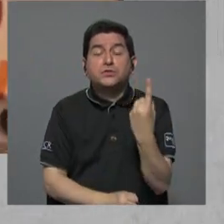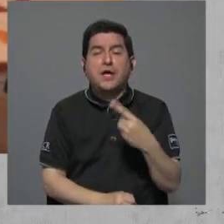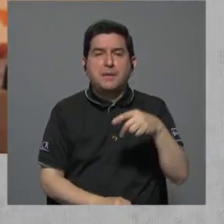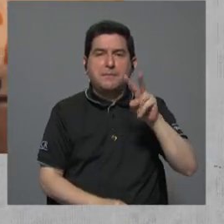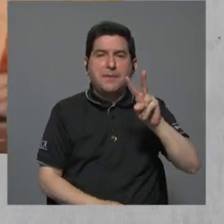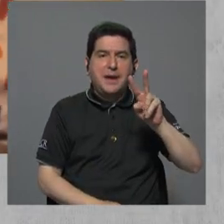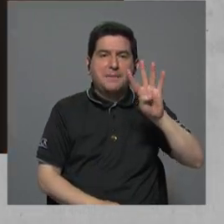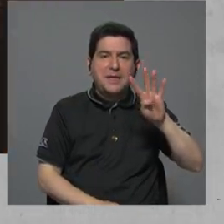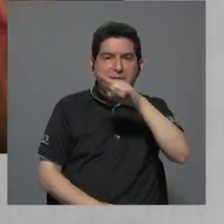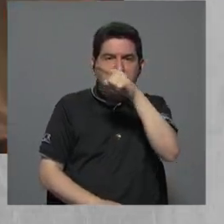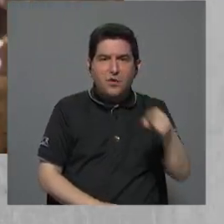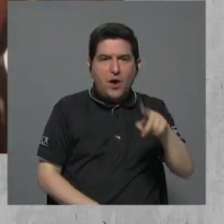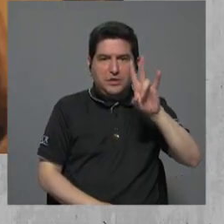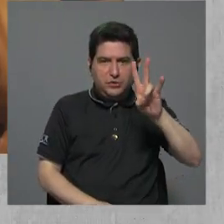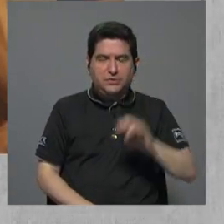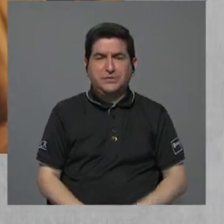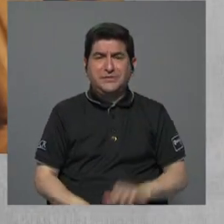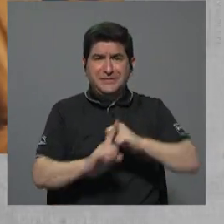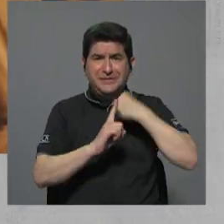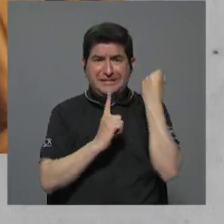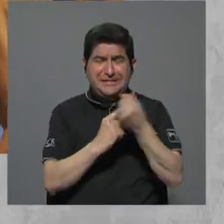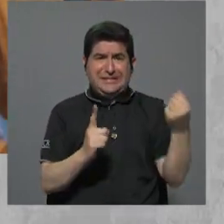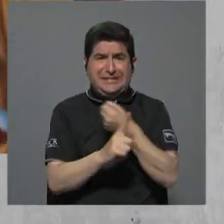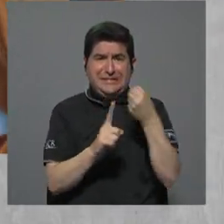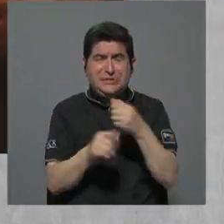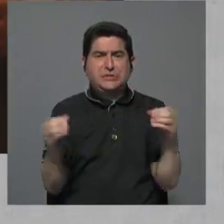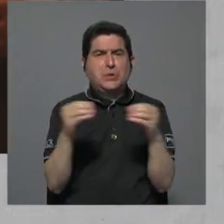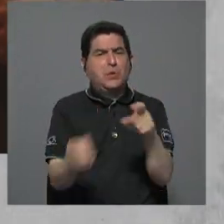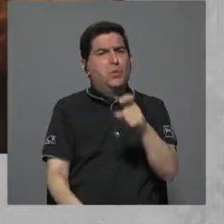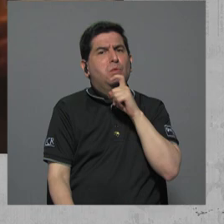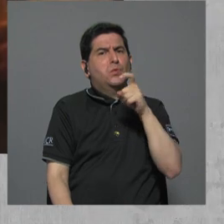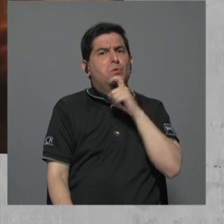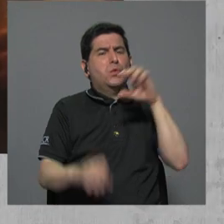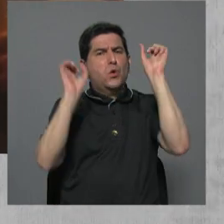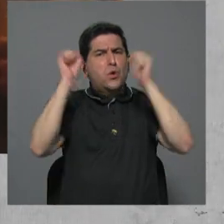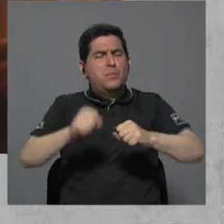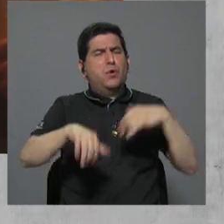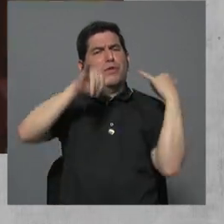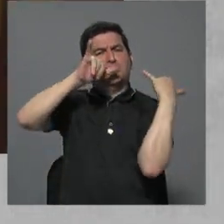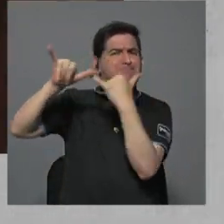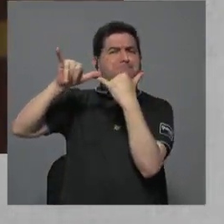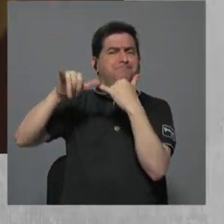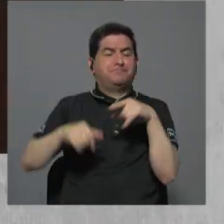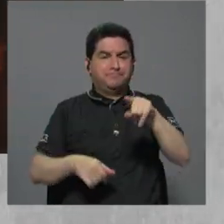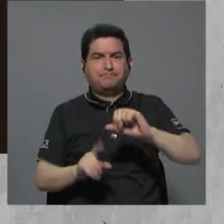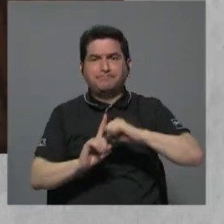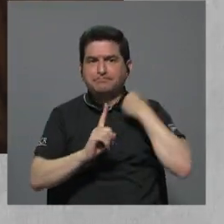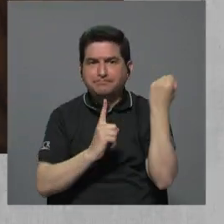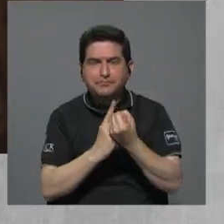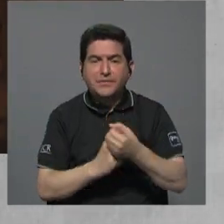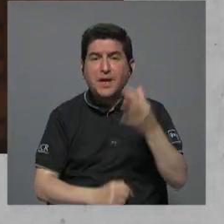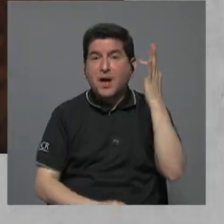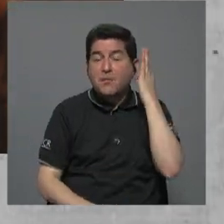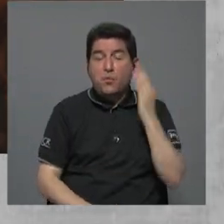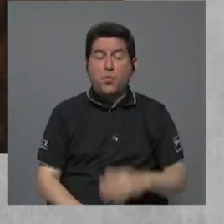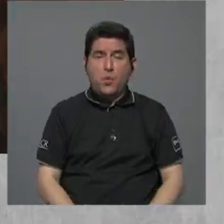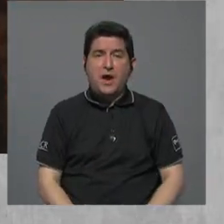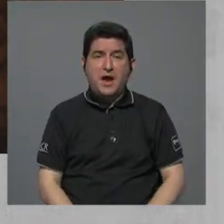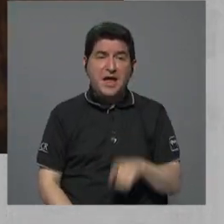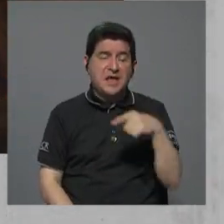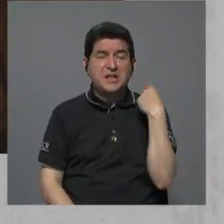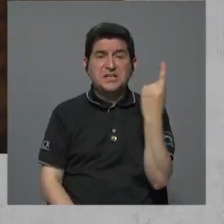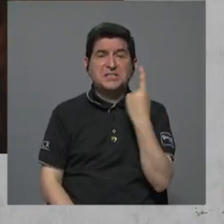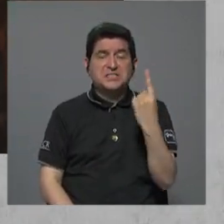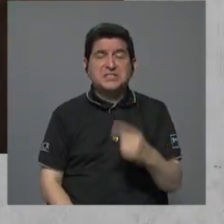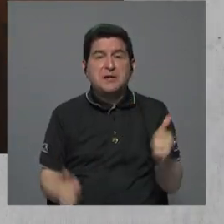24-7, entonces las situaciones de violencia es mucho más difícil poder denunciarlas en ese sentido, porque la mujer vive siempre